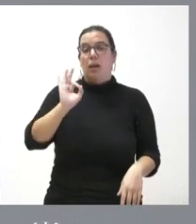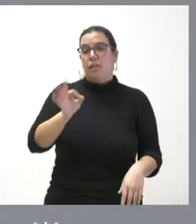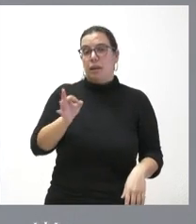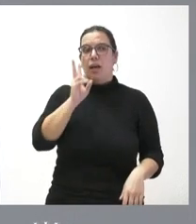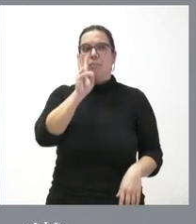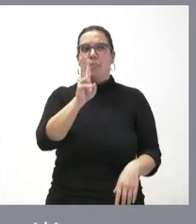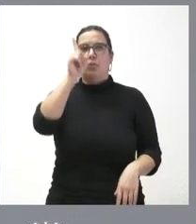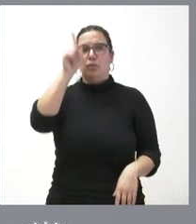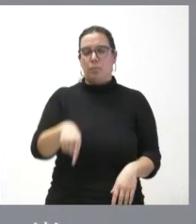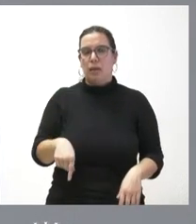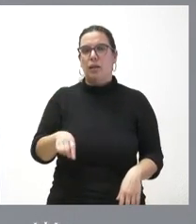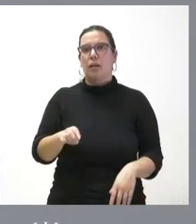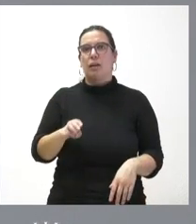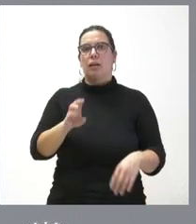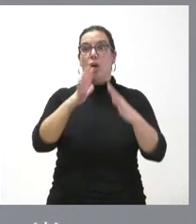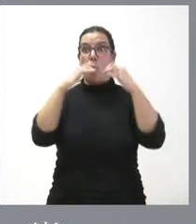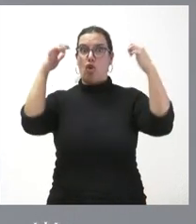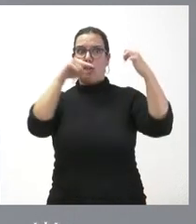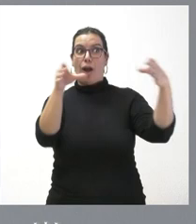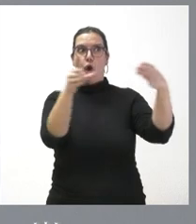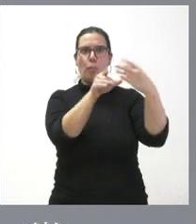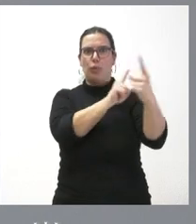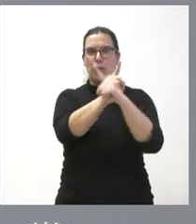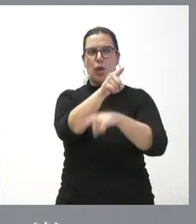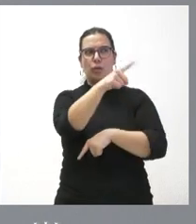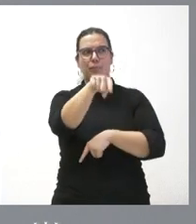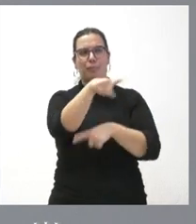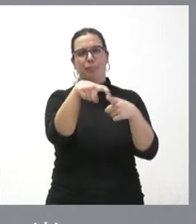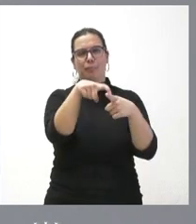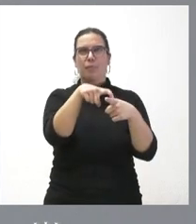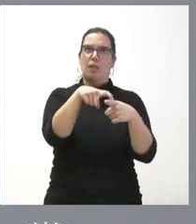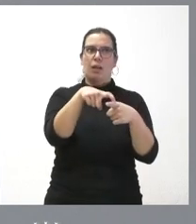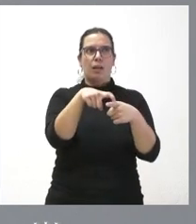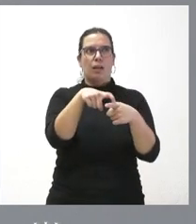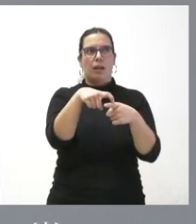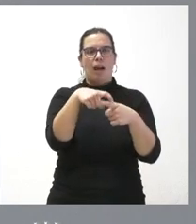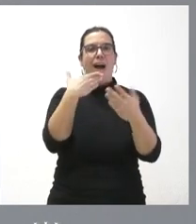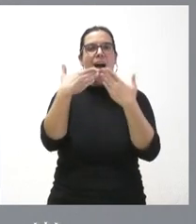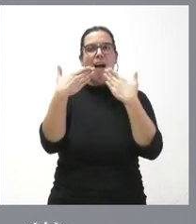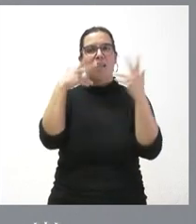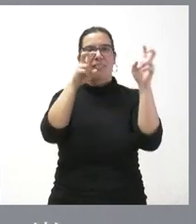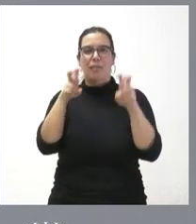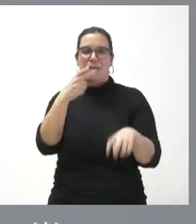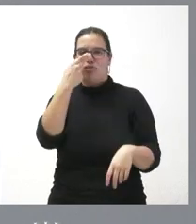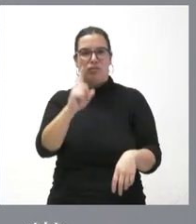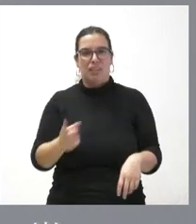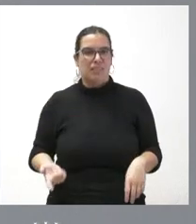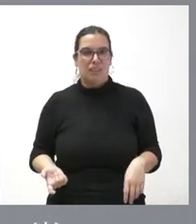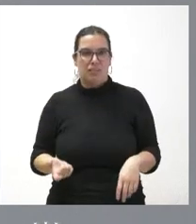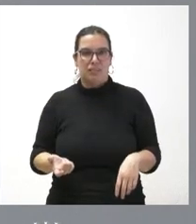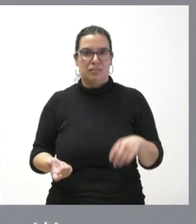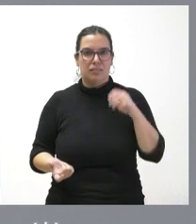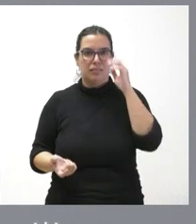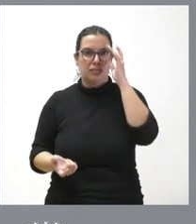oposición en el Parlamento autonómico en este momento que no tiene mucho interés en hablar de algunos de los temas que preocupan a la